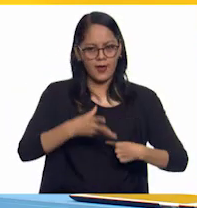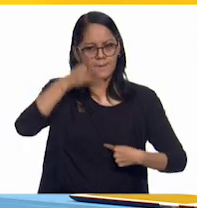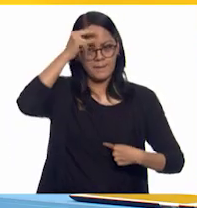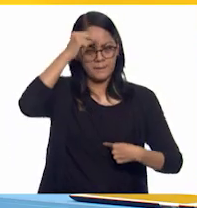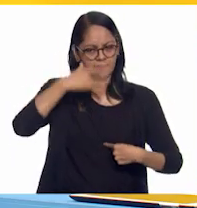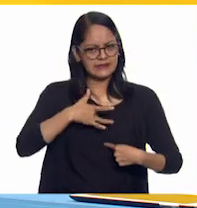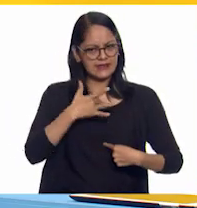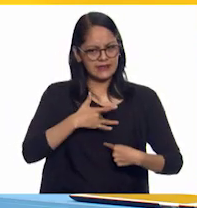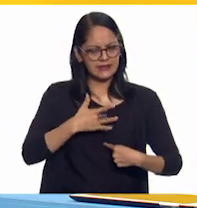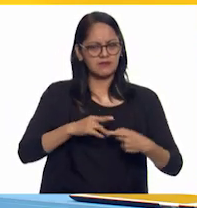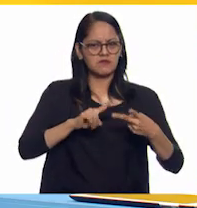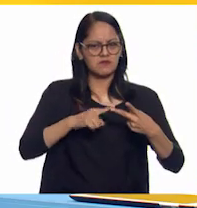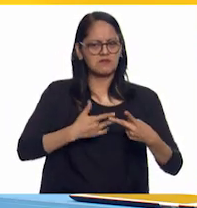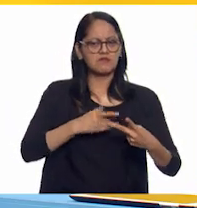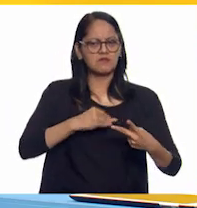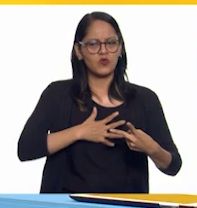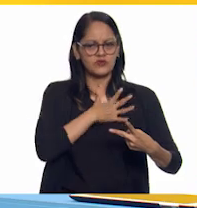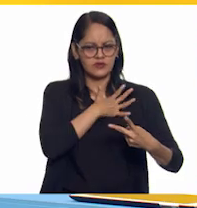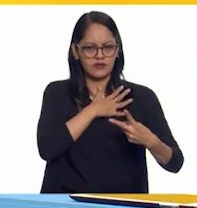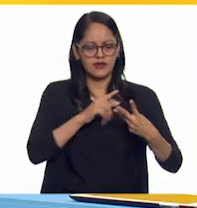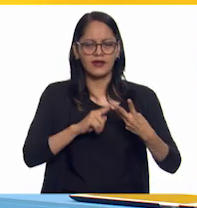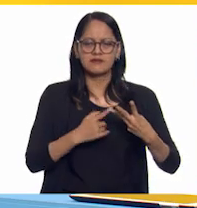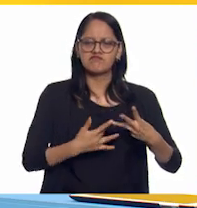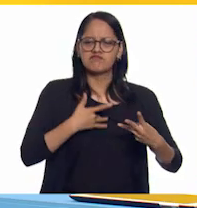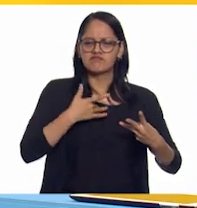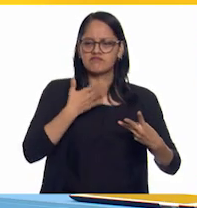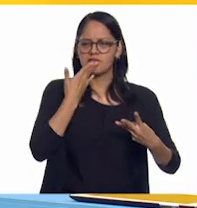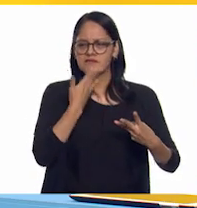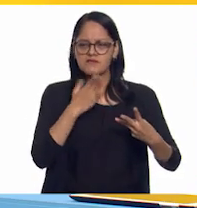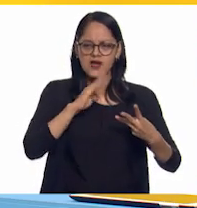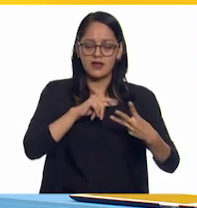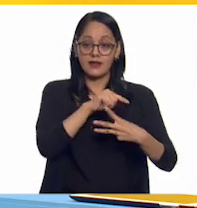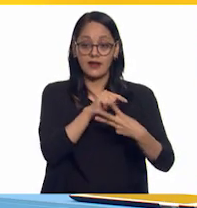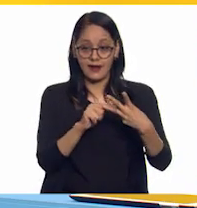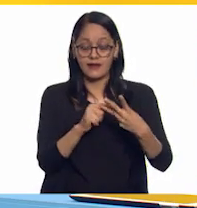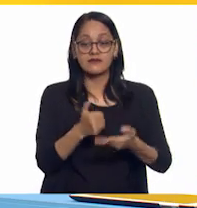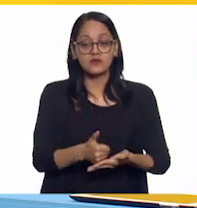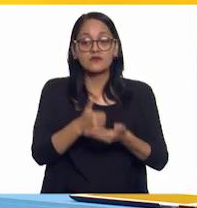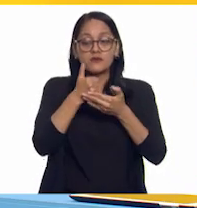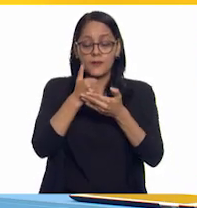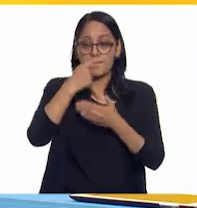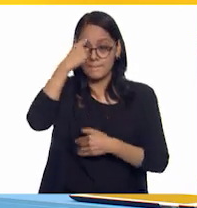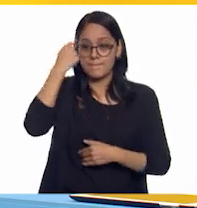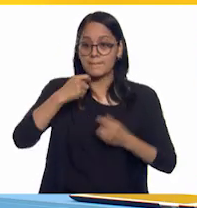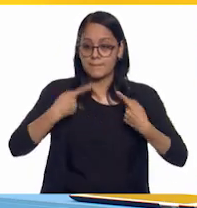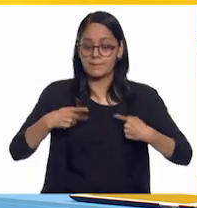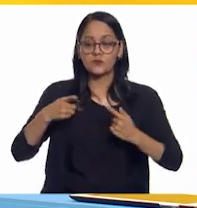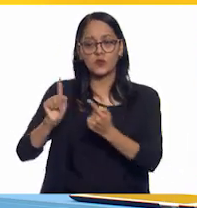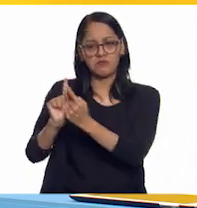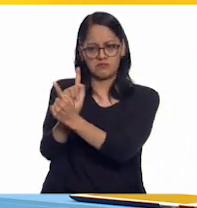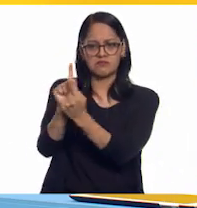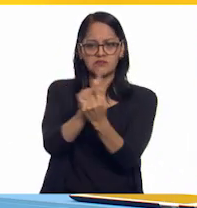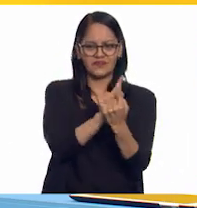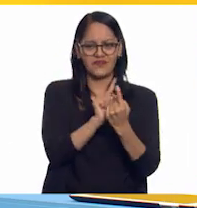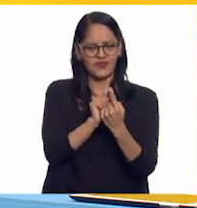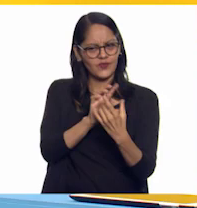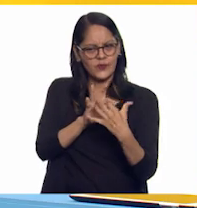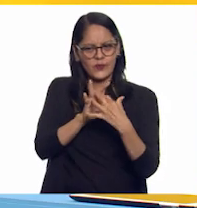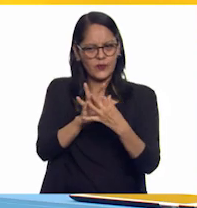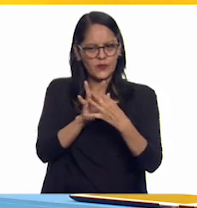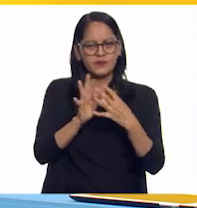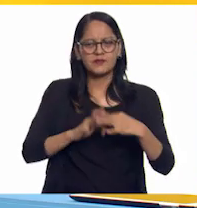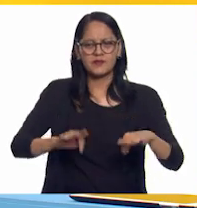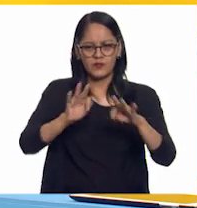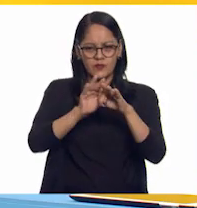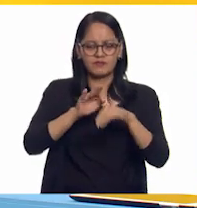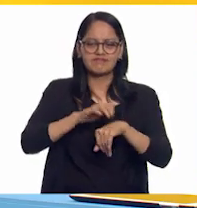y sentimientos, mejoraremos las condiciones de establecer interrelaciones saludables y crear vínculos tan importantes